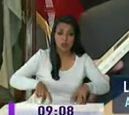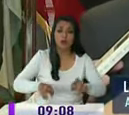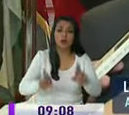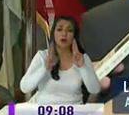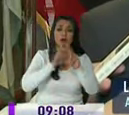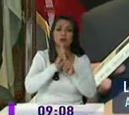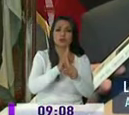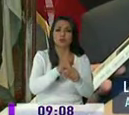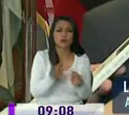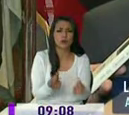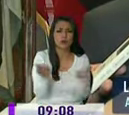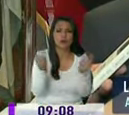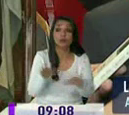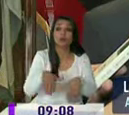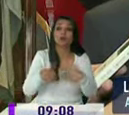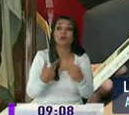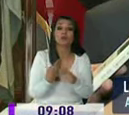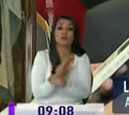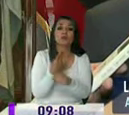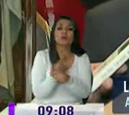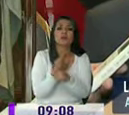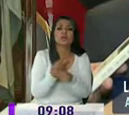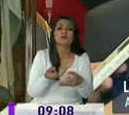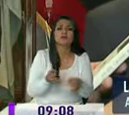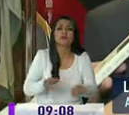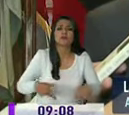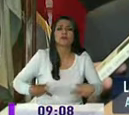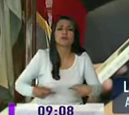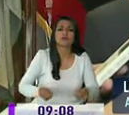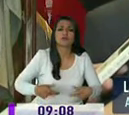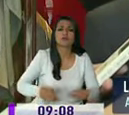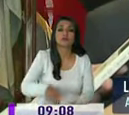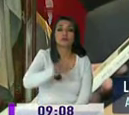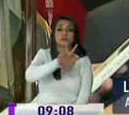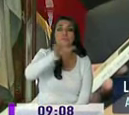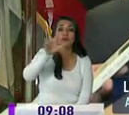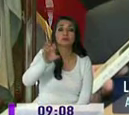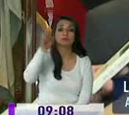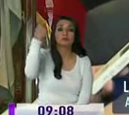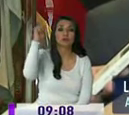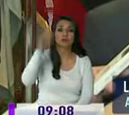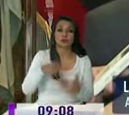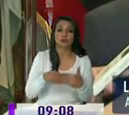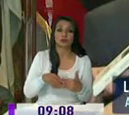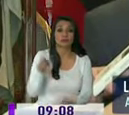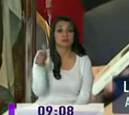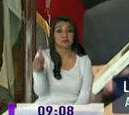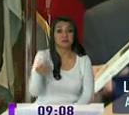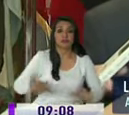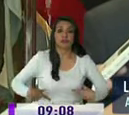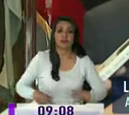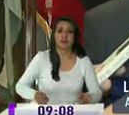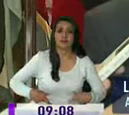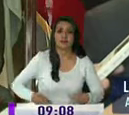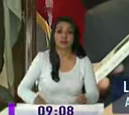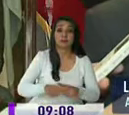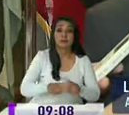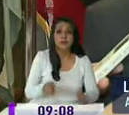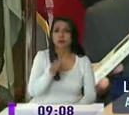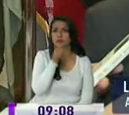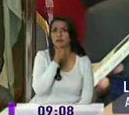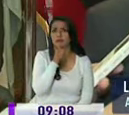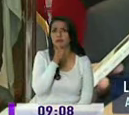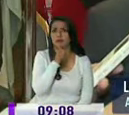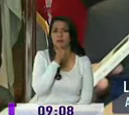sobre la forma como se utilizaron esos 330 millones de dólares que habría manejado en gastos reservados